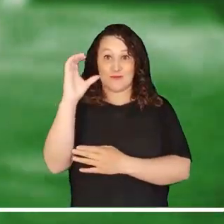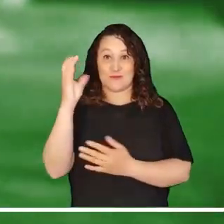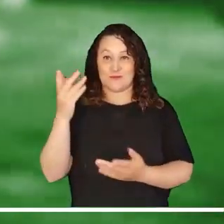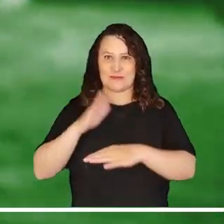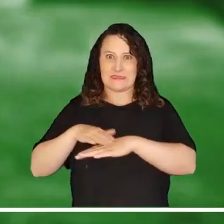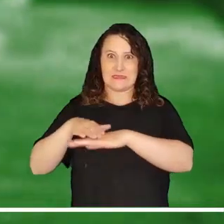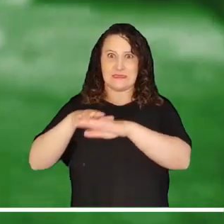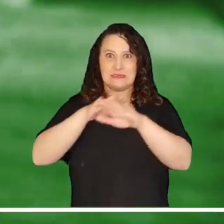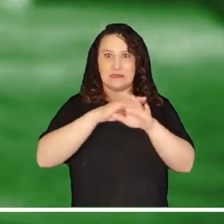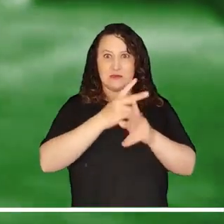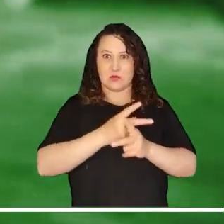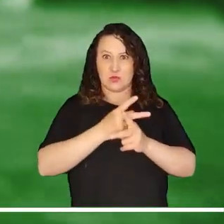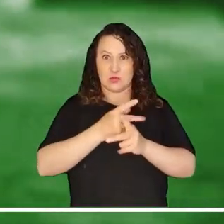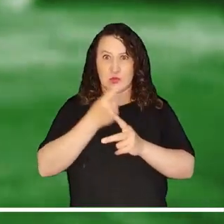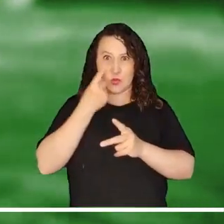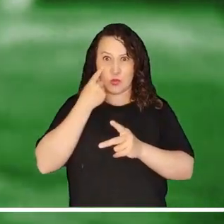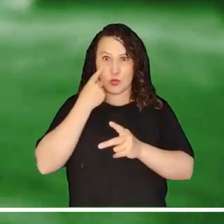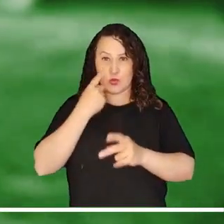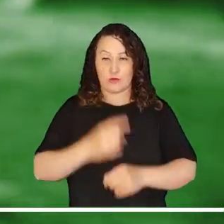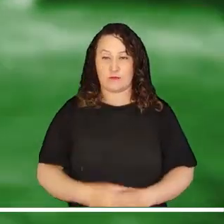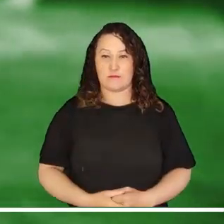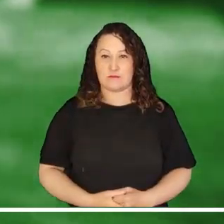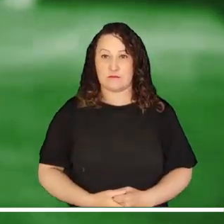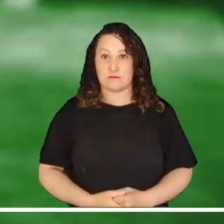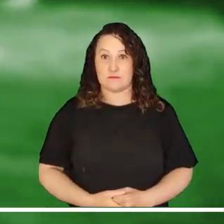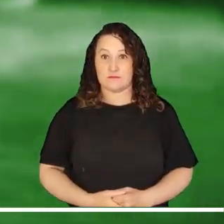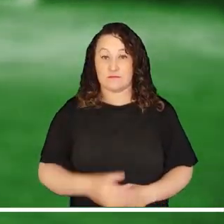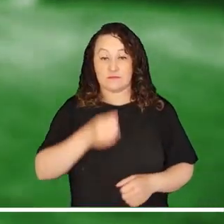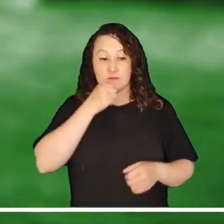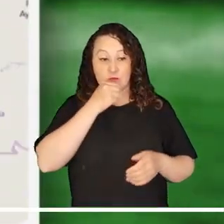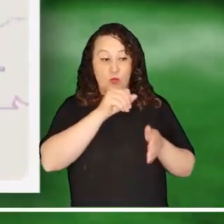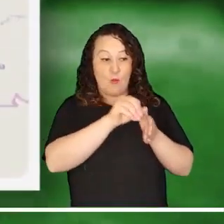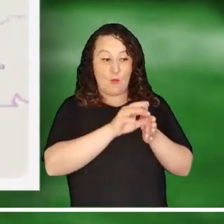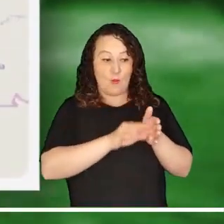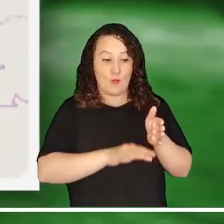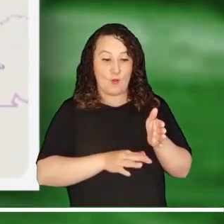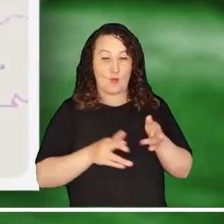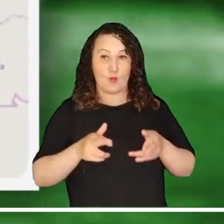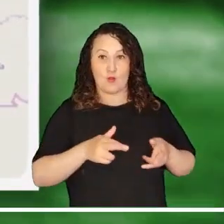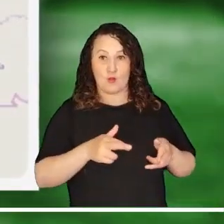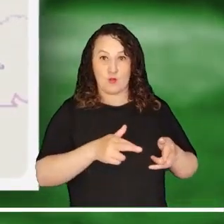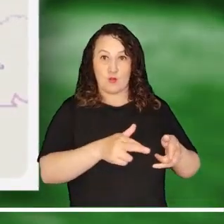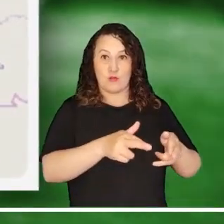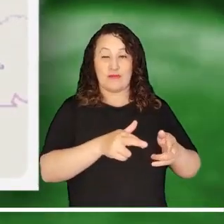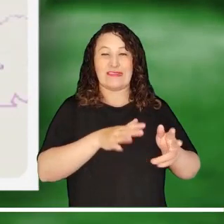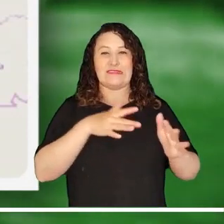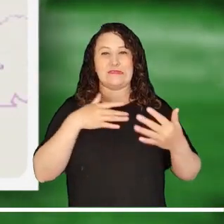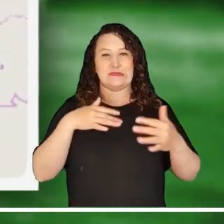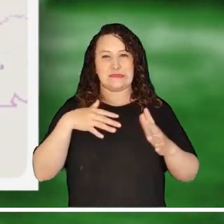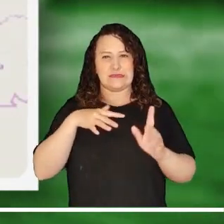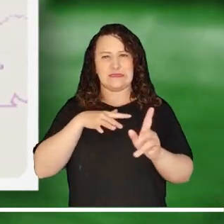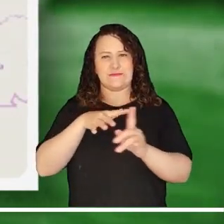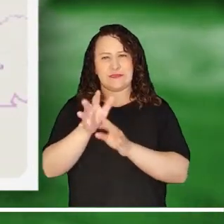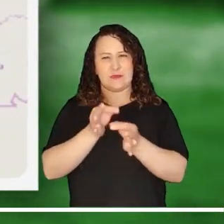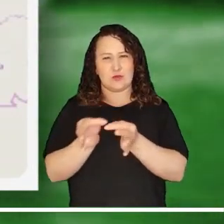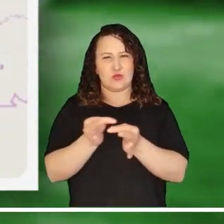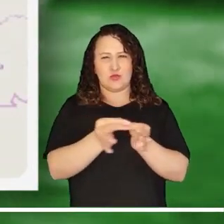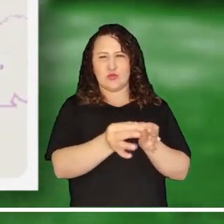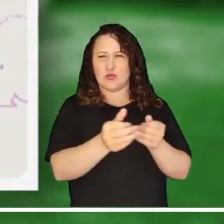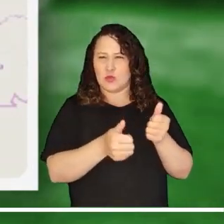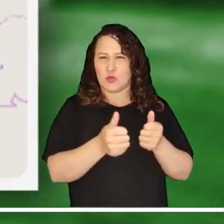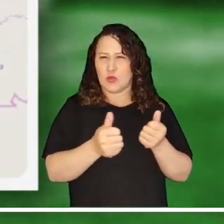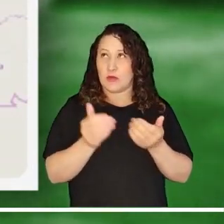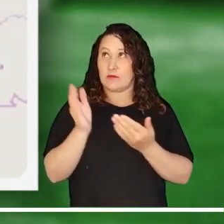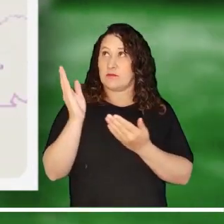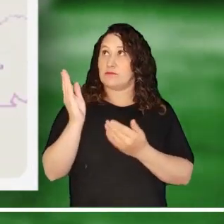Finaliza el sábado en Colombia con las siguientes alertas meteorológicas activas. Los niveles bajos del río Cauca provocan